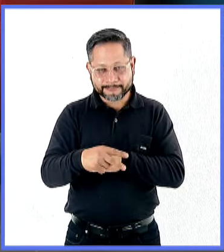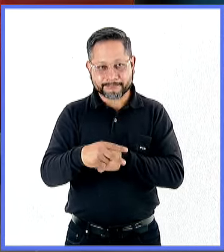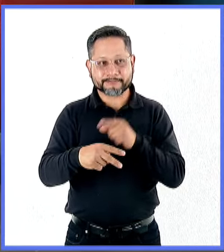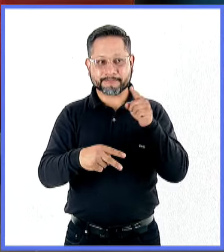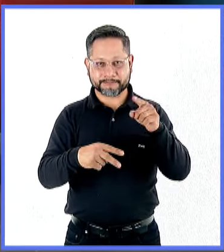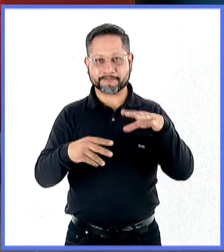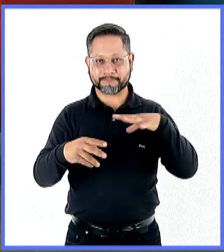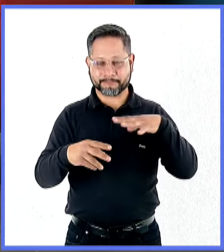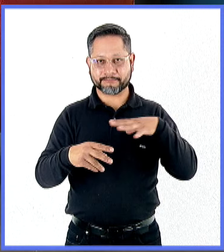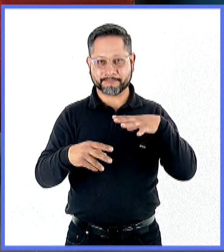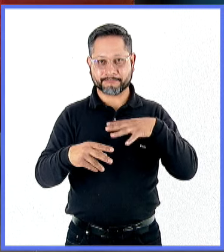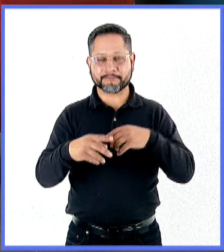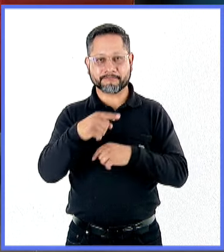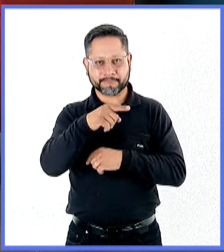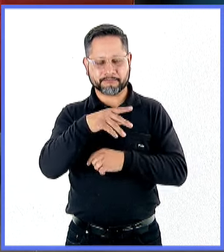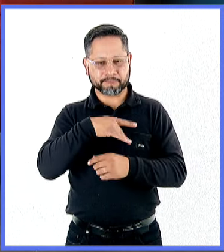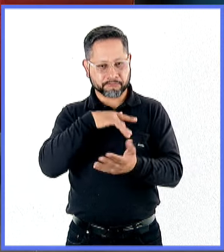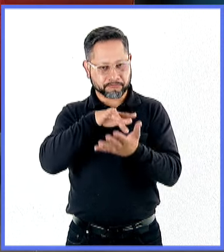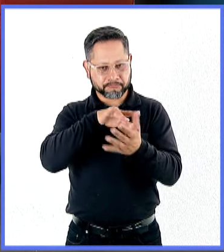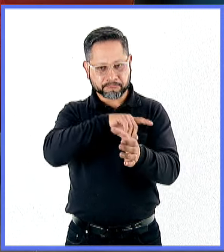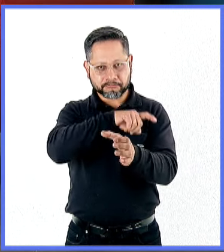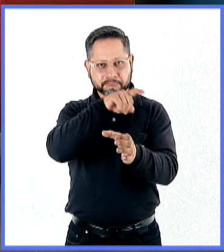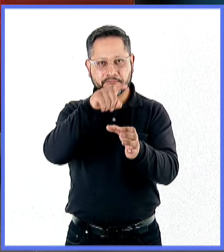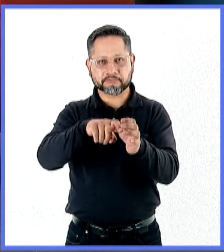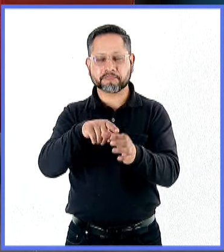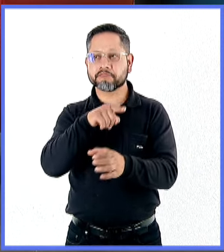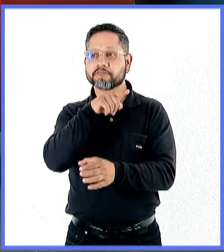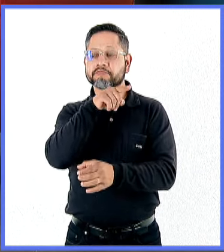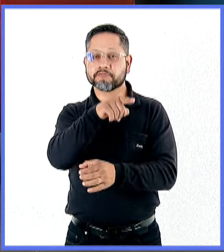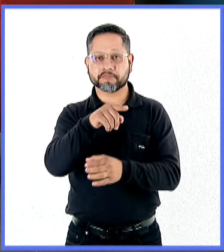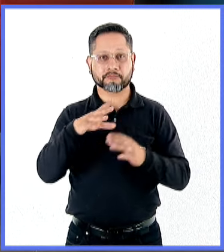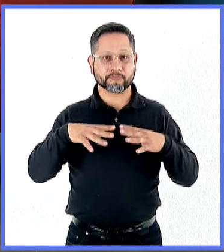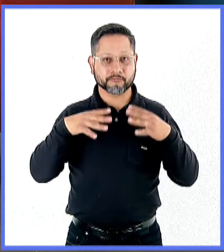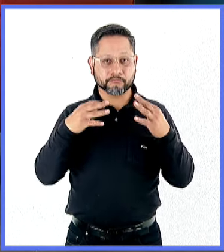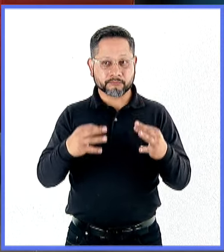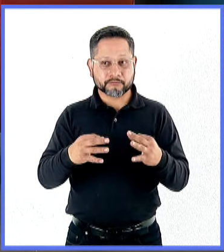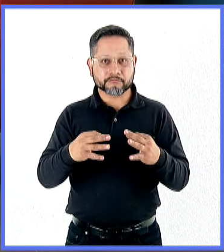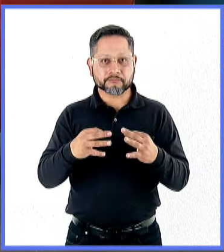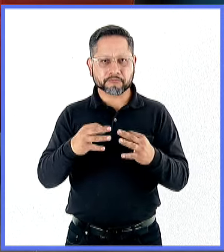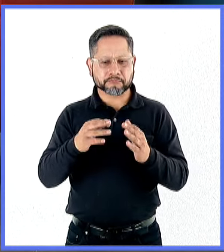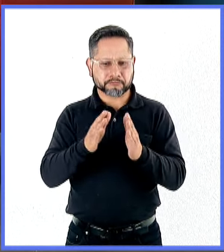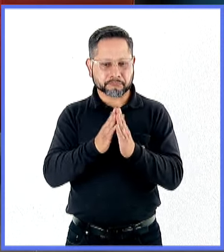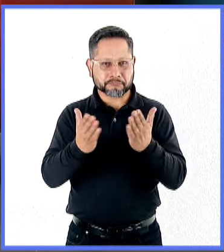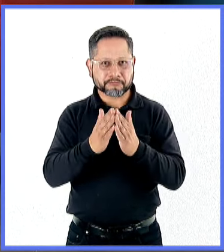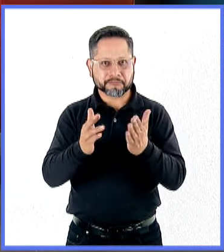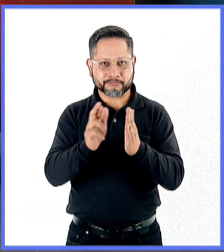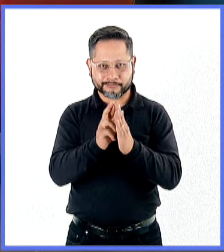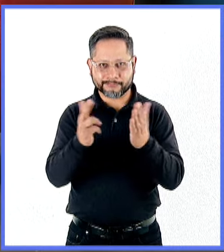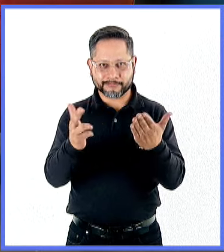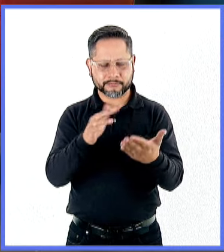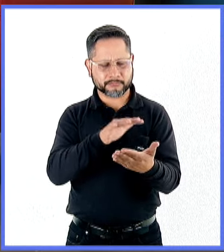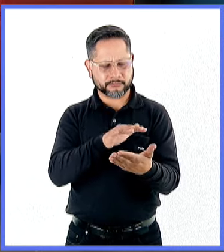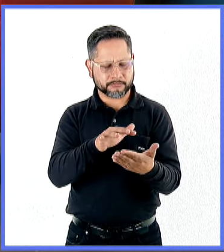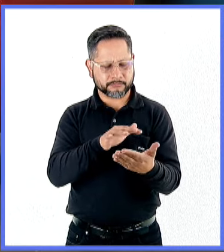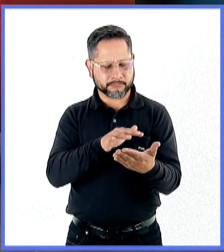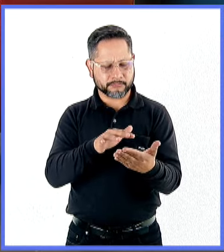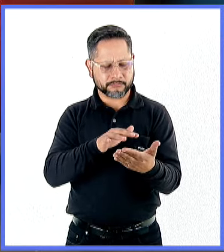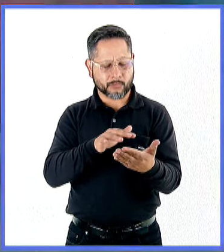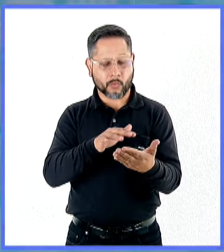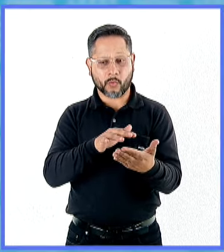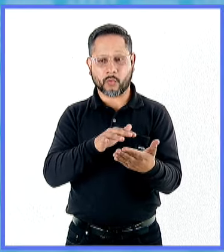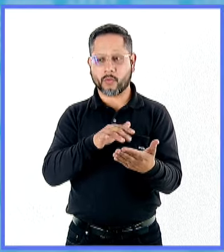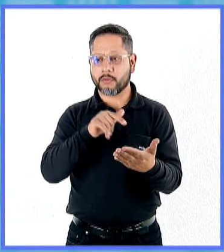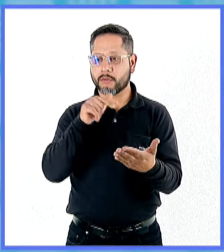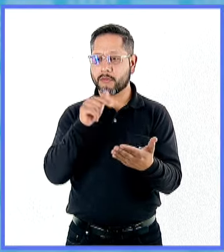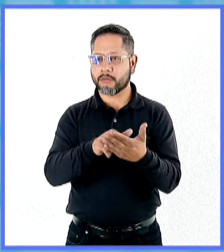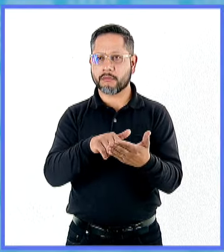15 años me acerqué a la Fundación porque en una revista leí unos poemas que me parecieron sensacionales, ¿verdad?